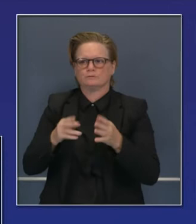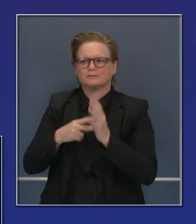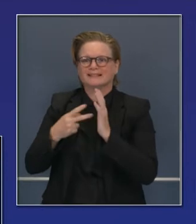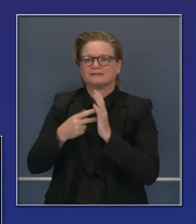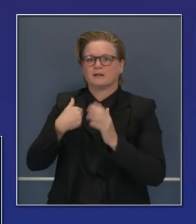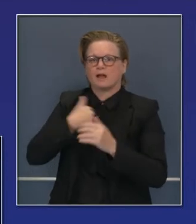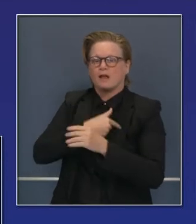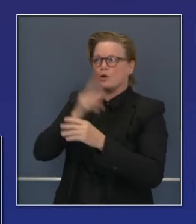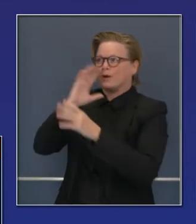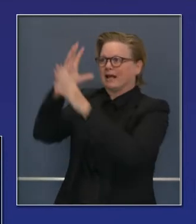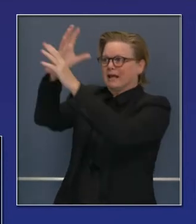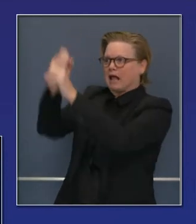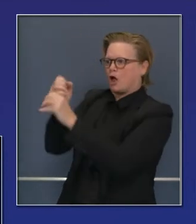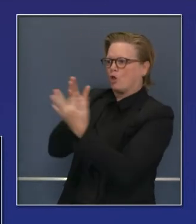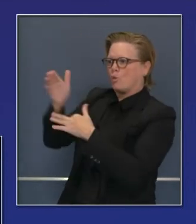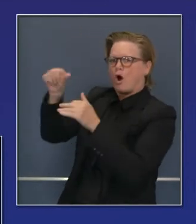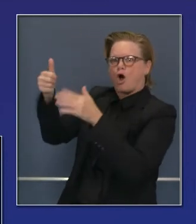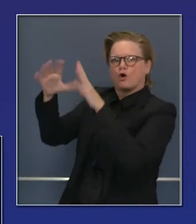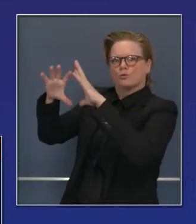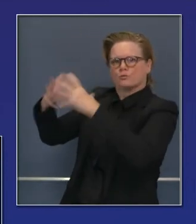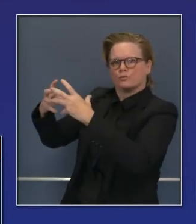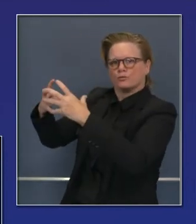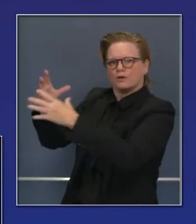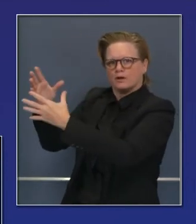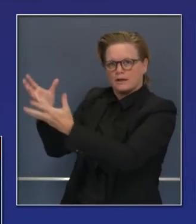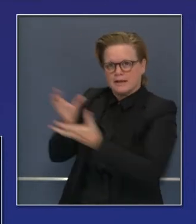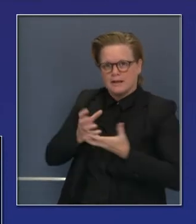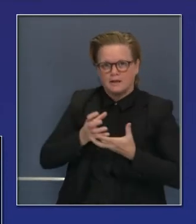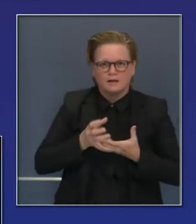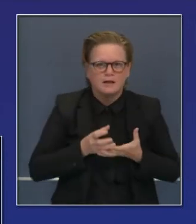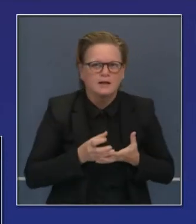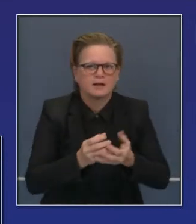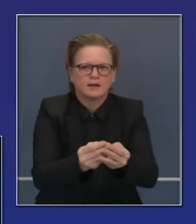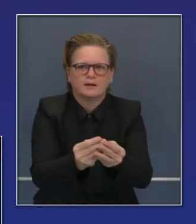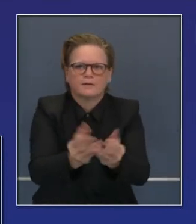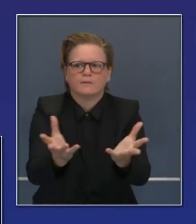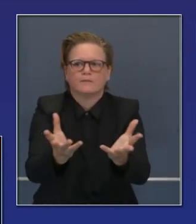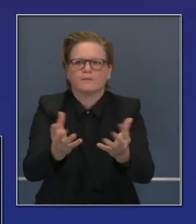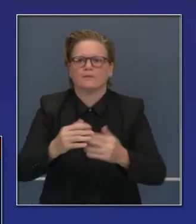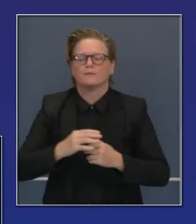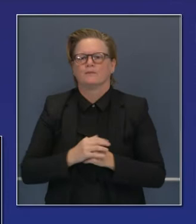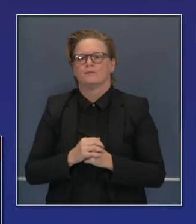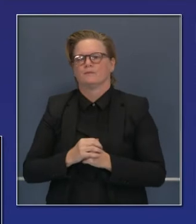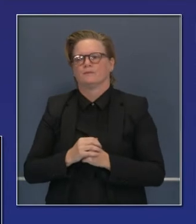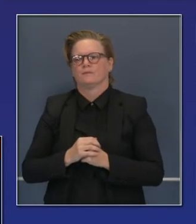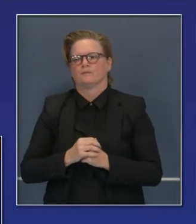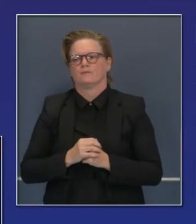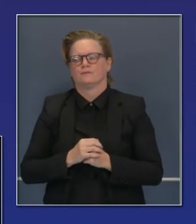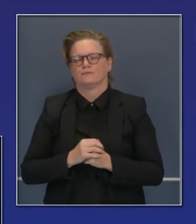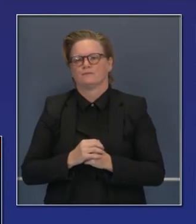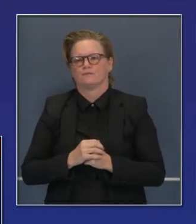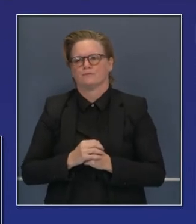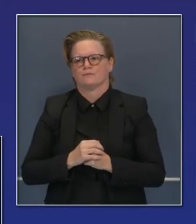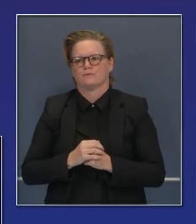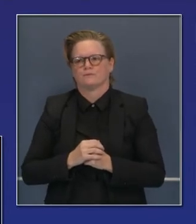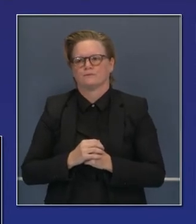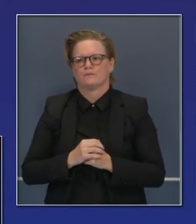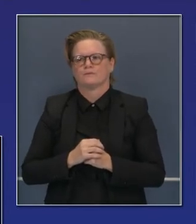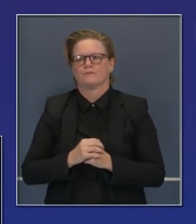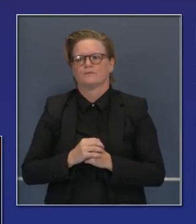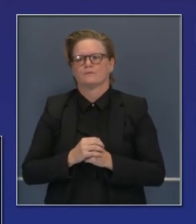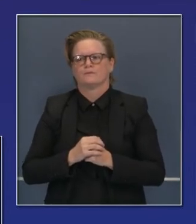y pasaremos por un protocolo similar en cuanto a su distribución y nuestra estrategia regional